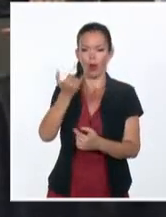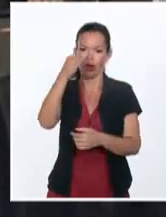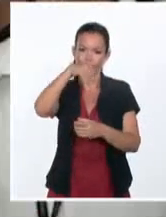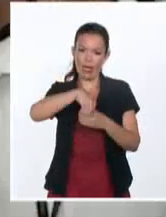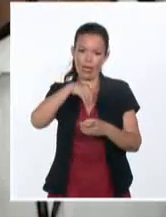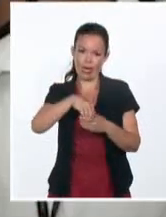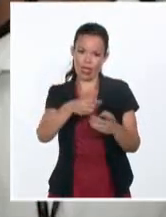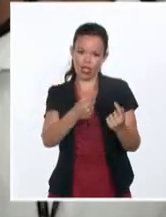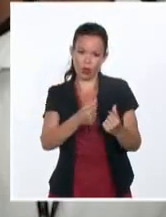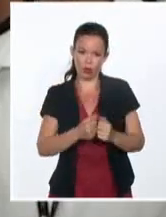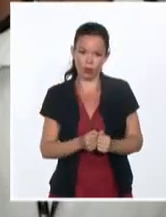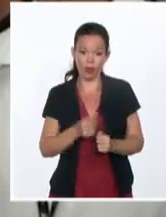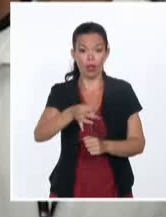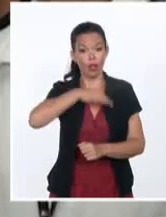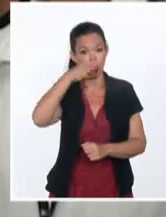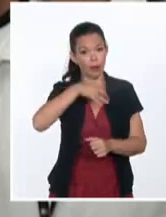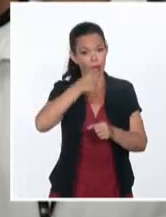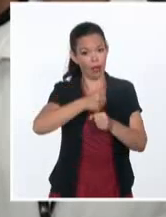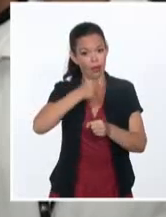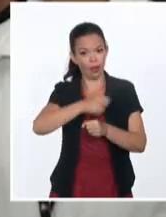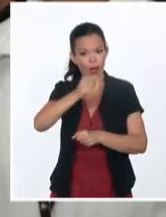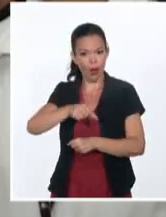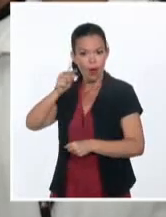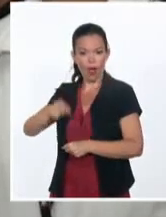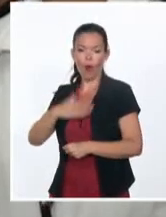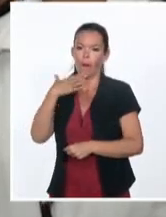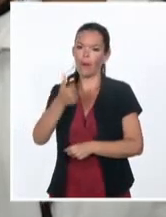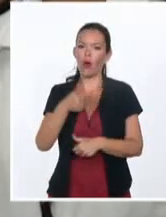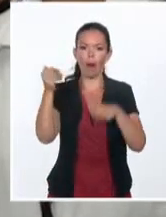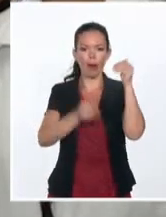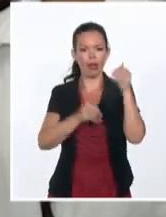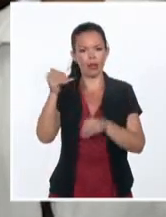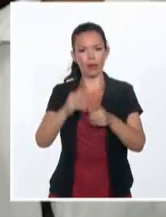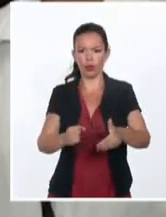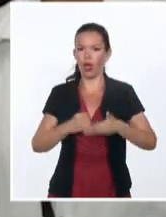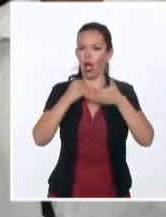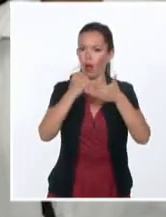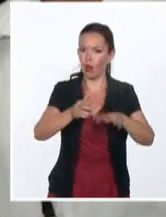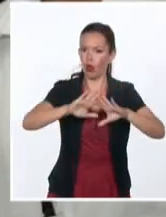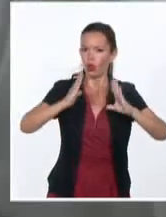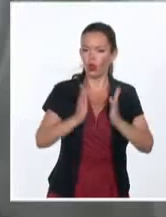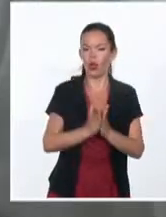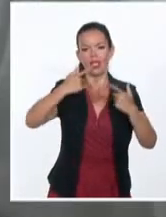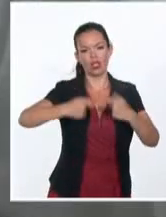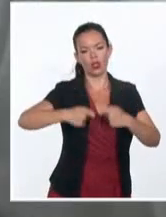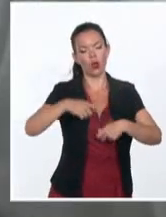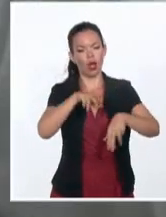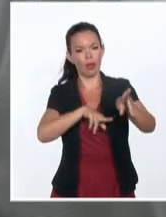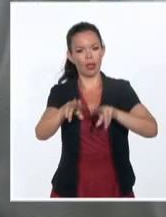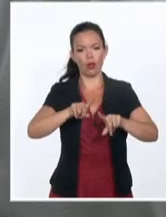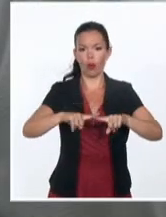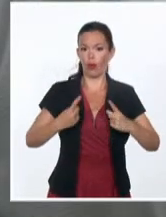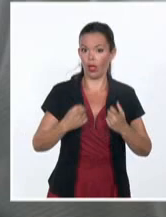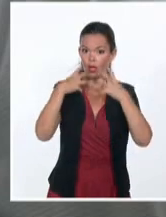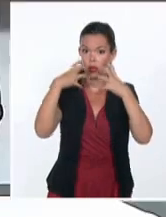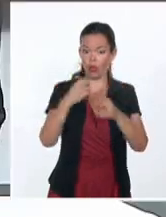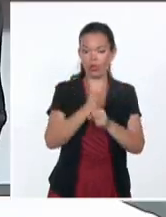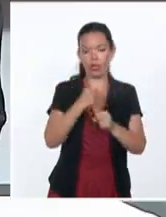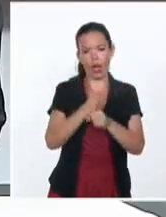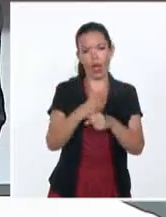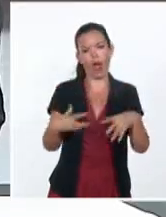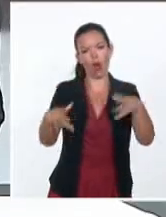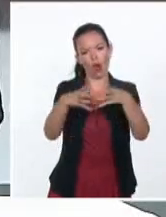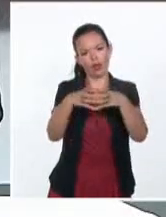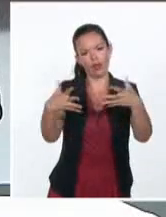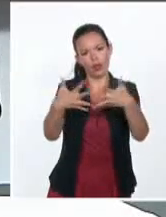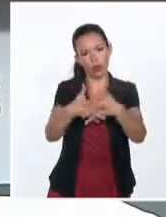Asimismo, dijo que los trabajadores necesitan tener participación real en las decisiones administrativas como herramienta clave del trabajo en colectivo. El